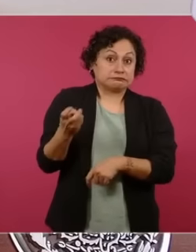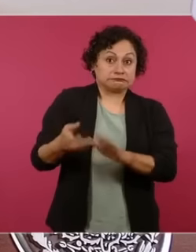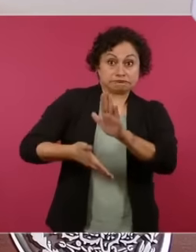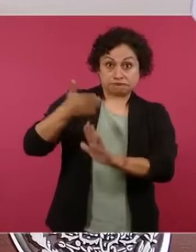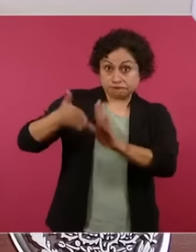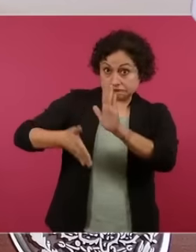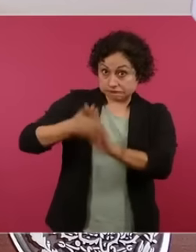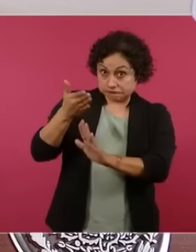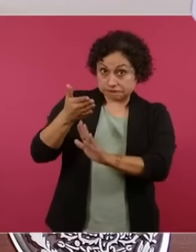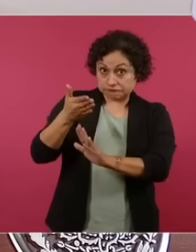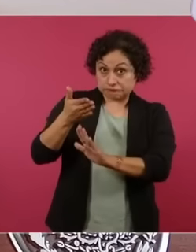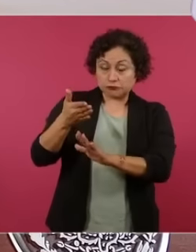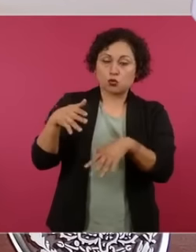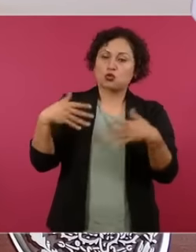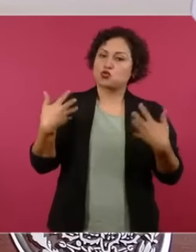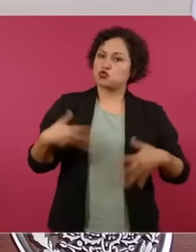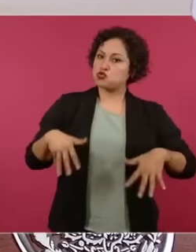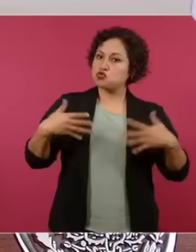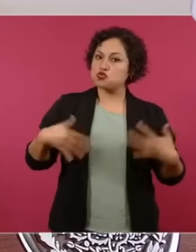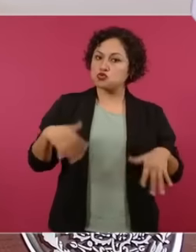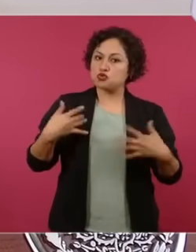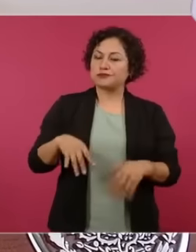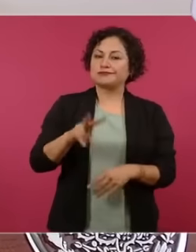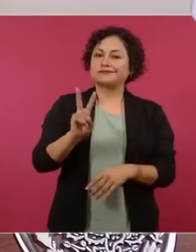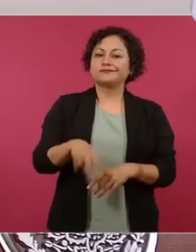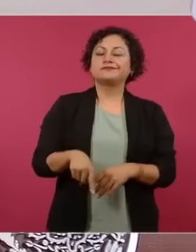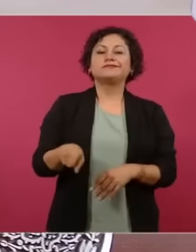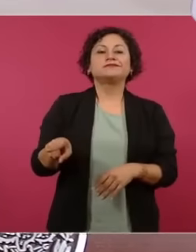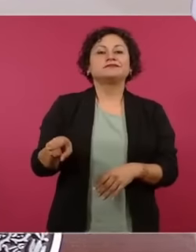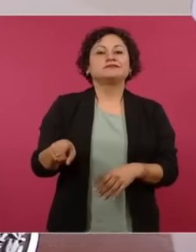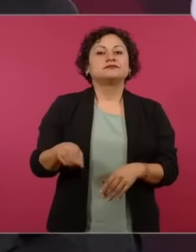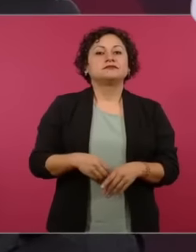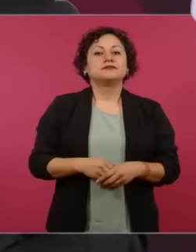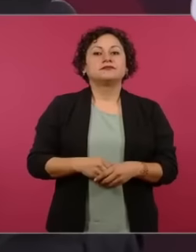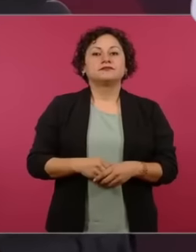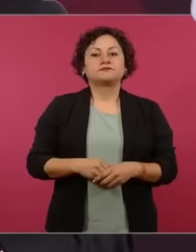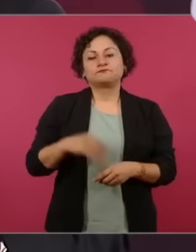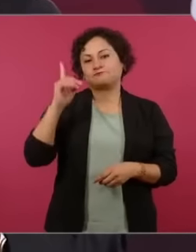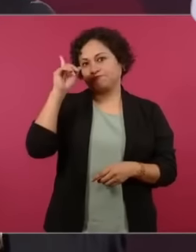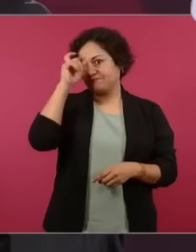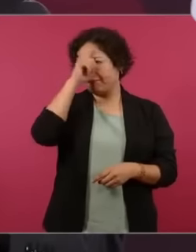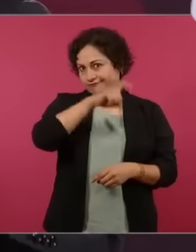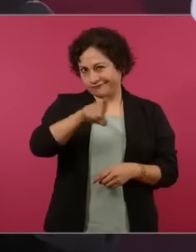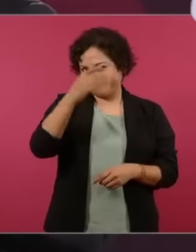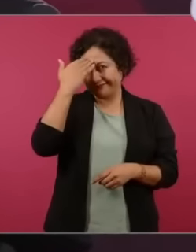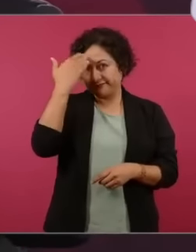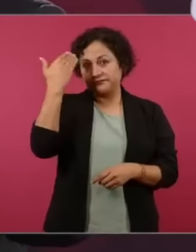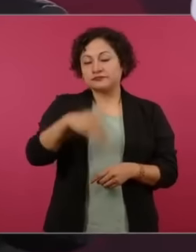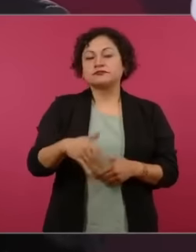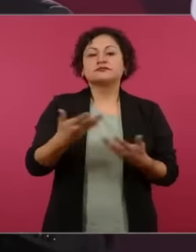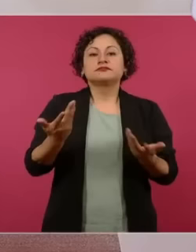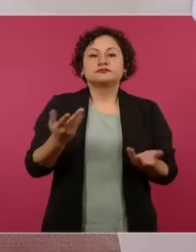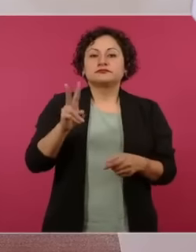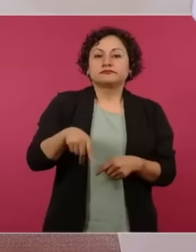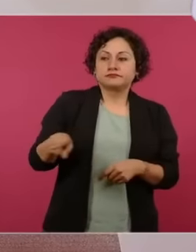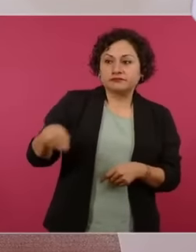tentativamente el viernes 27 de mayo poco después de las 6 de la tarde porque de hecho empiezan